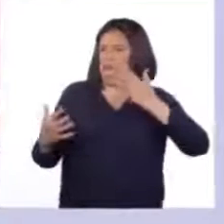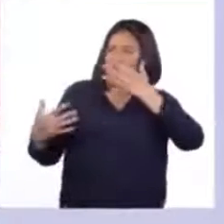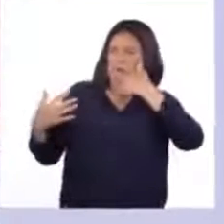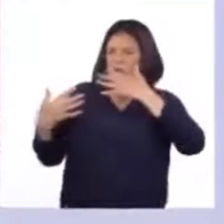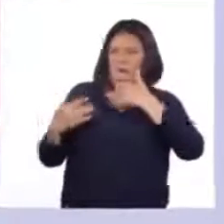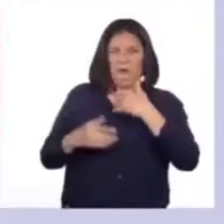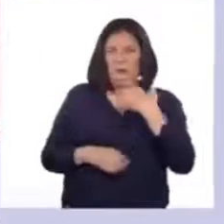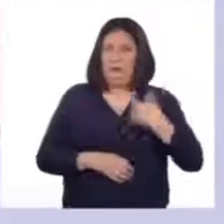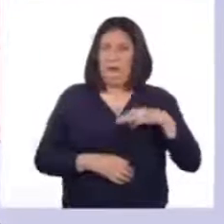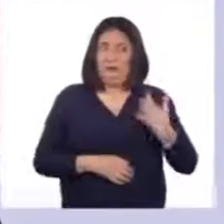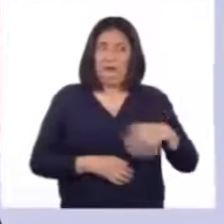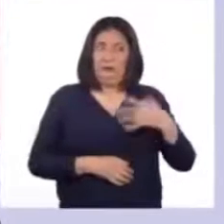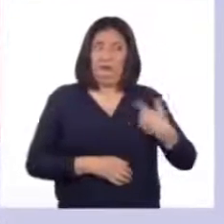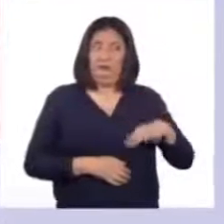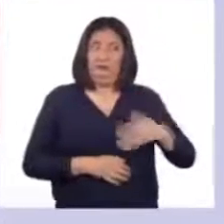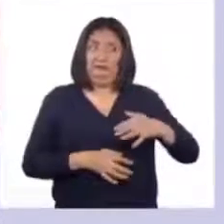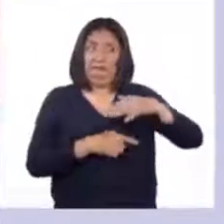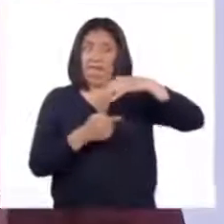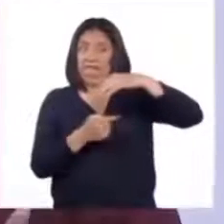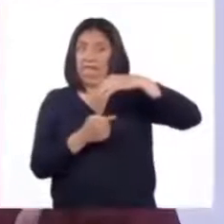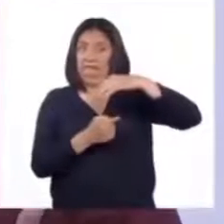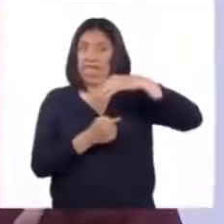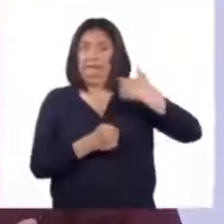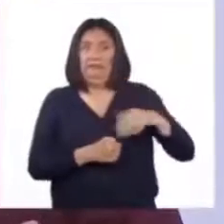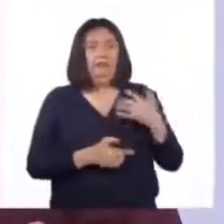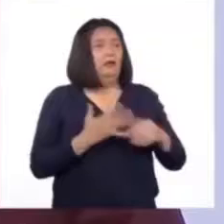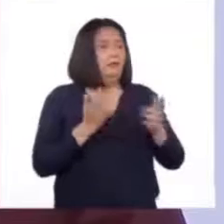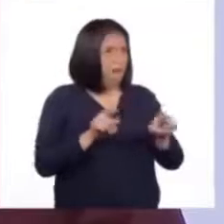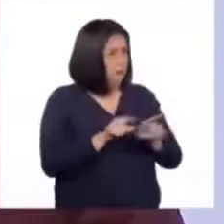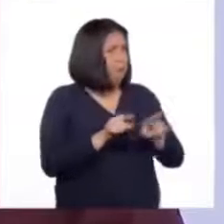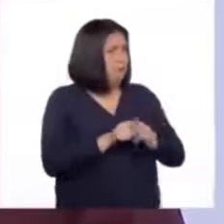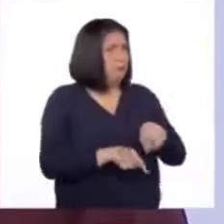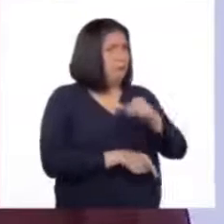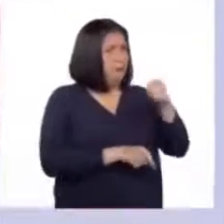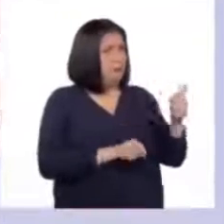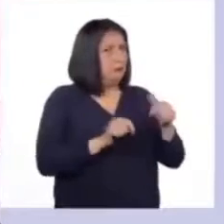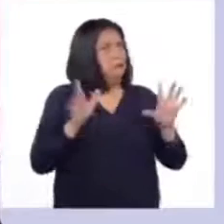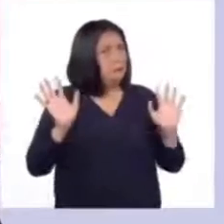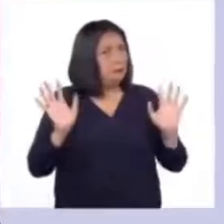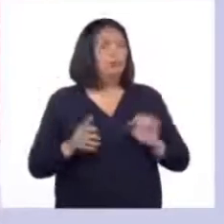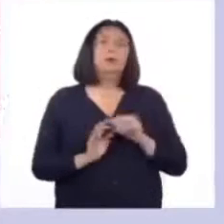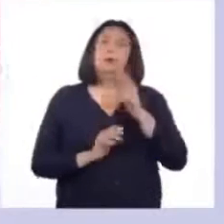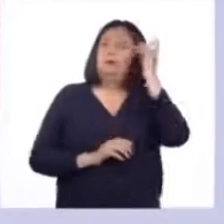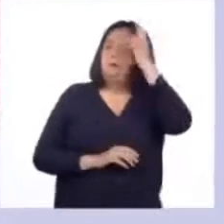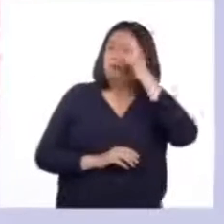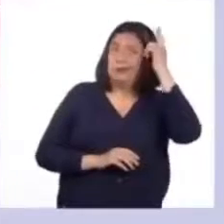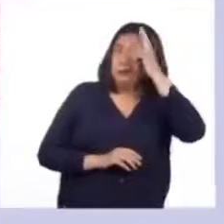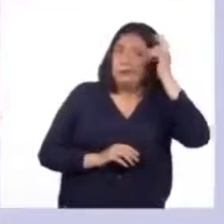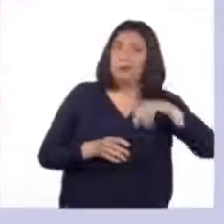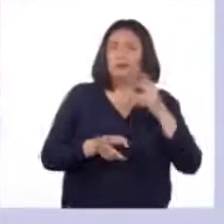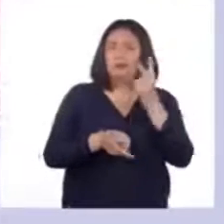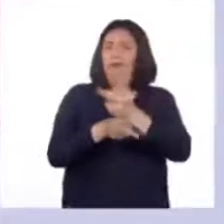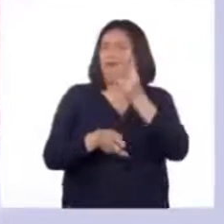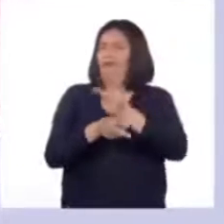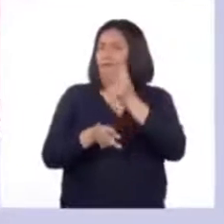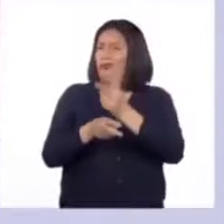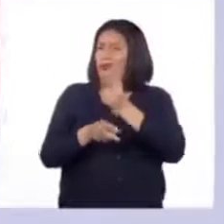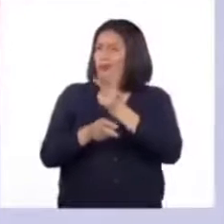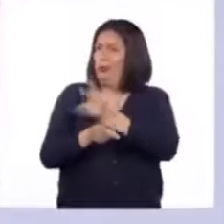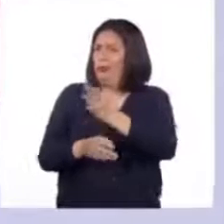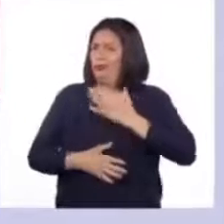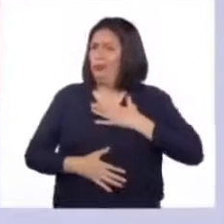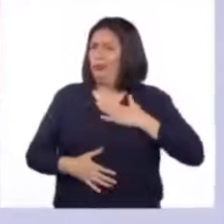especialmente en tus axilas, pero también en otras partes. Por eso, debes tener cuidado personal